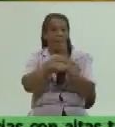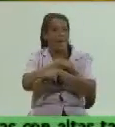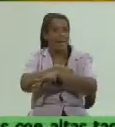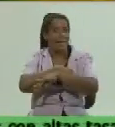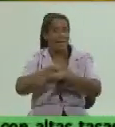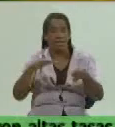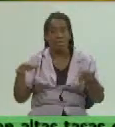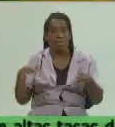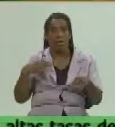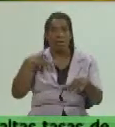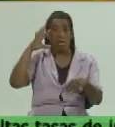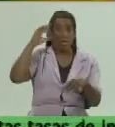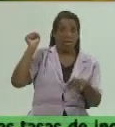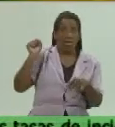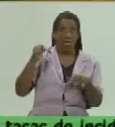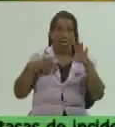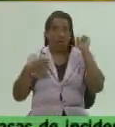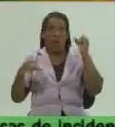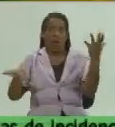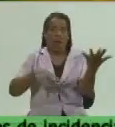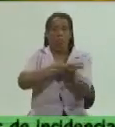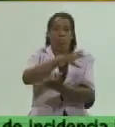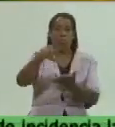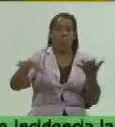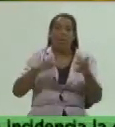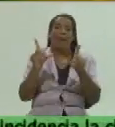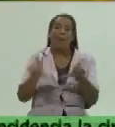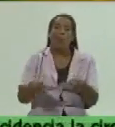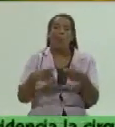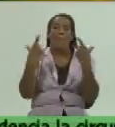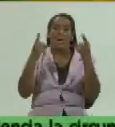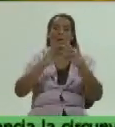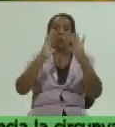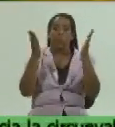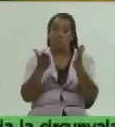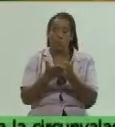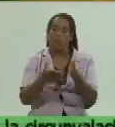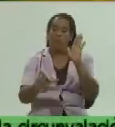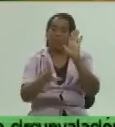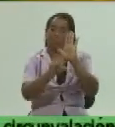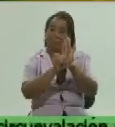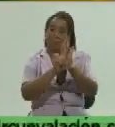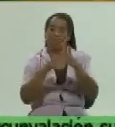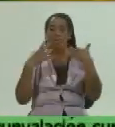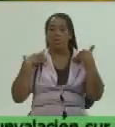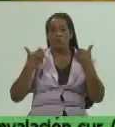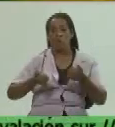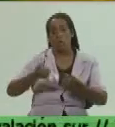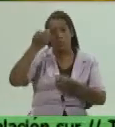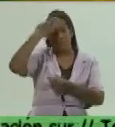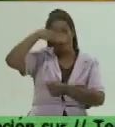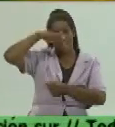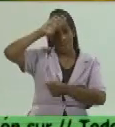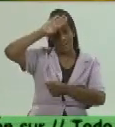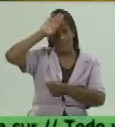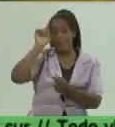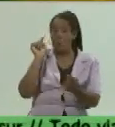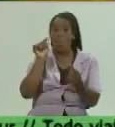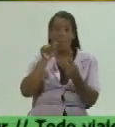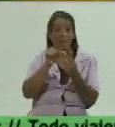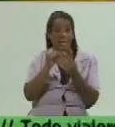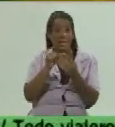incomprensiones ni haya desorden tampoco es cumpliendo lo que está establecido por la dirección de este país en ese sentido pero el objetivo principal